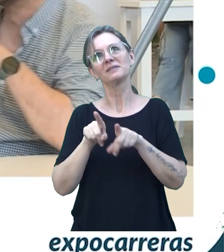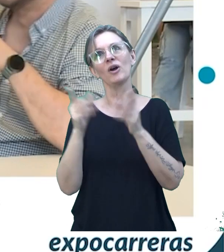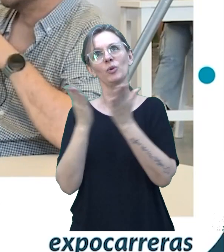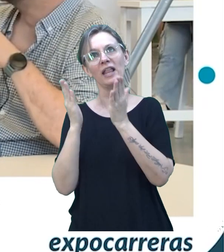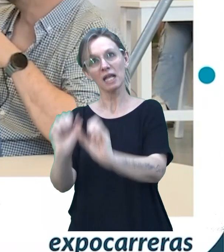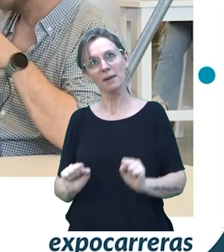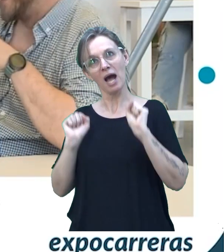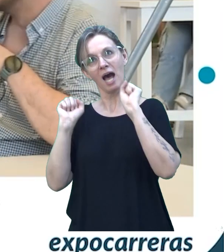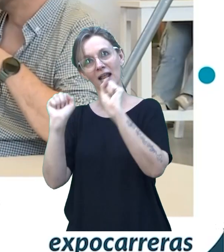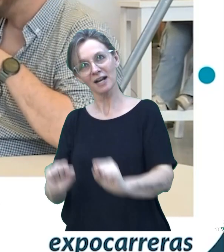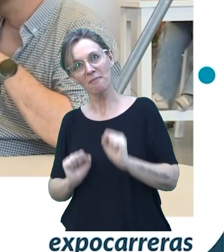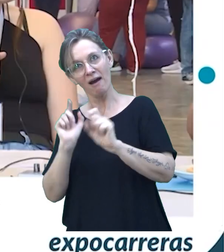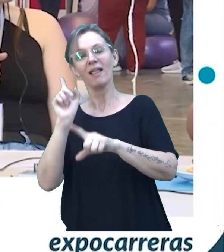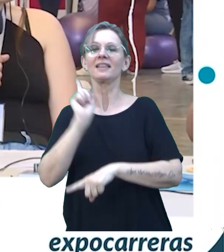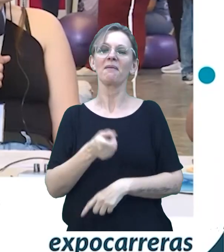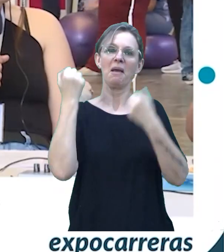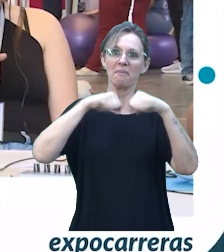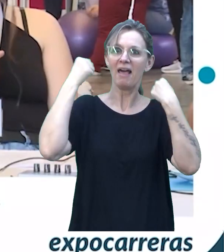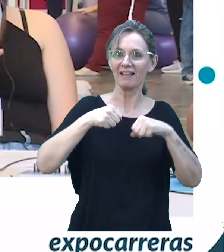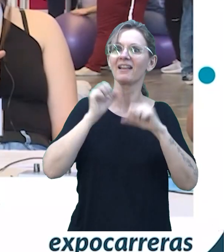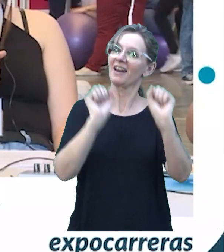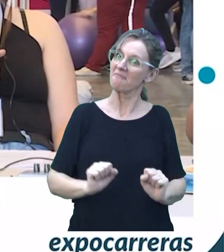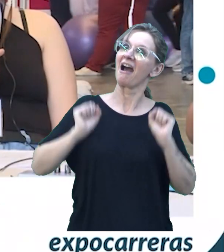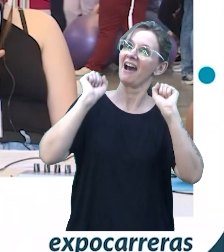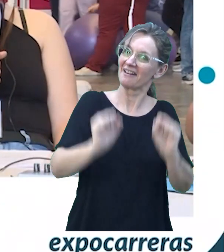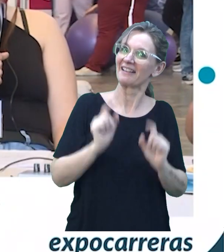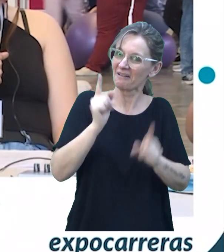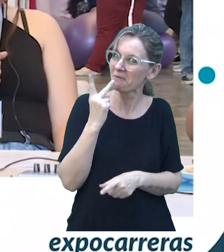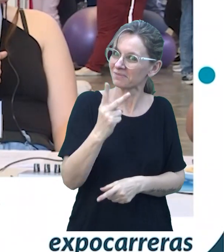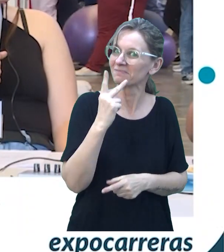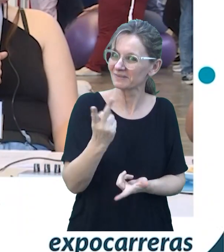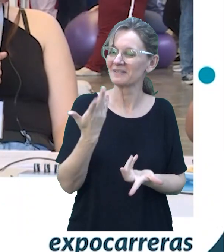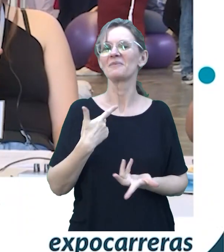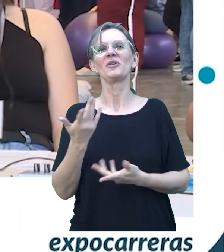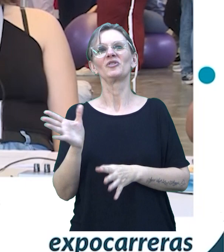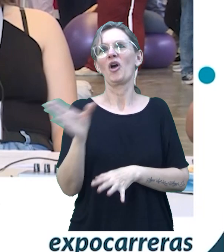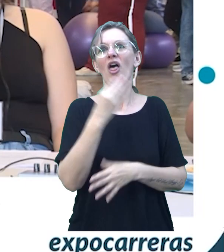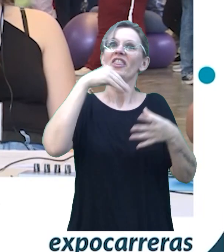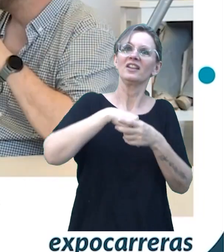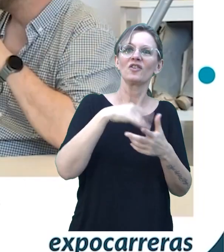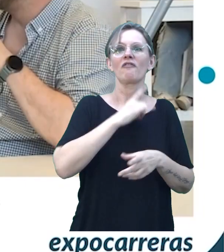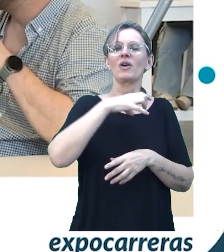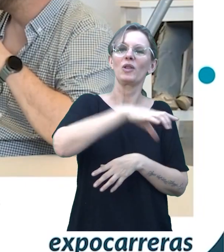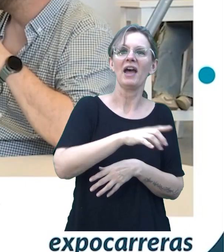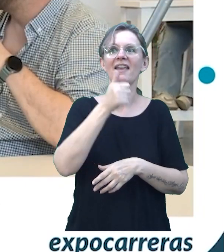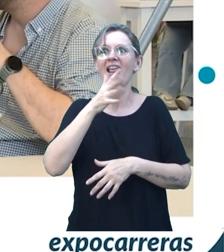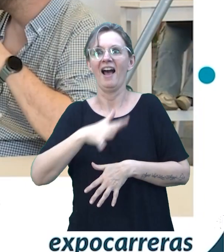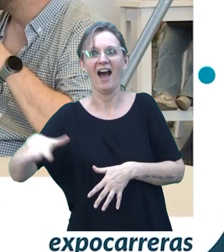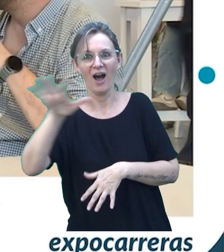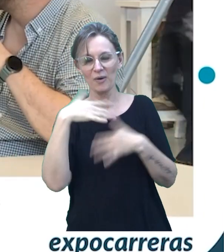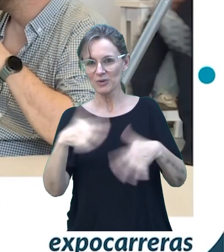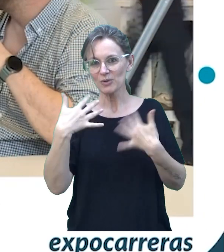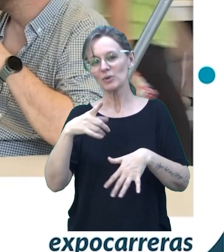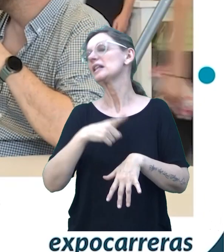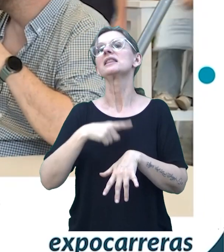Él la rema en la cursada, la rema en la laguna, bueno, en todos lados. Pero sí, digamos que estás mucho tiempo en la